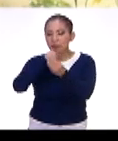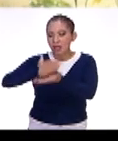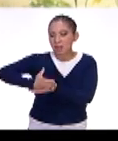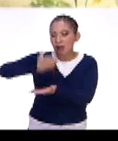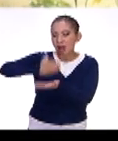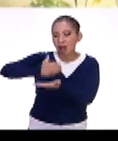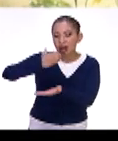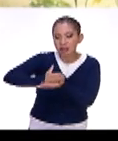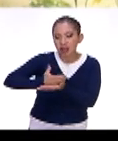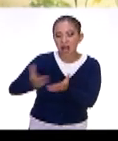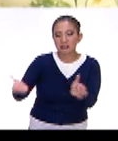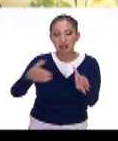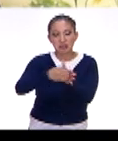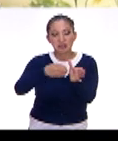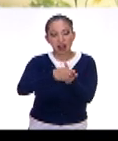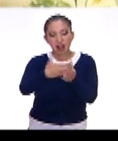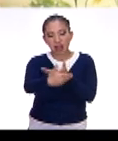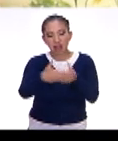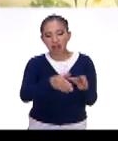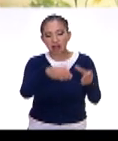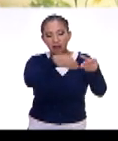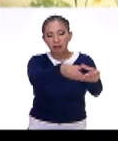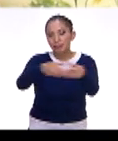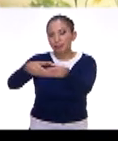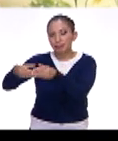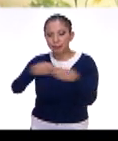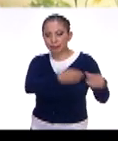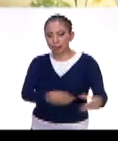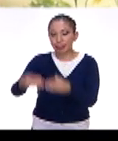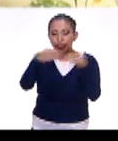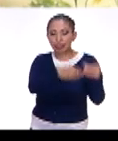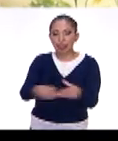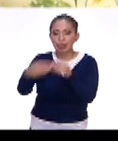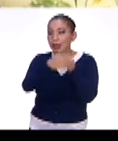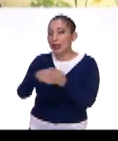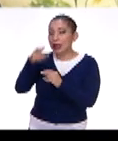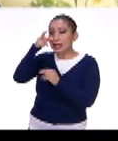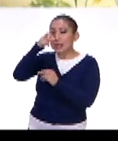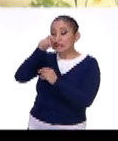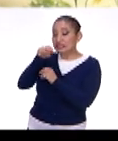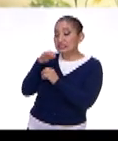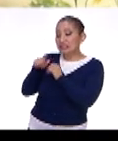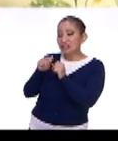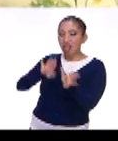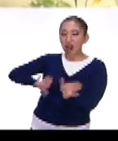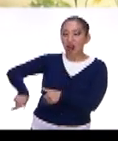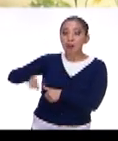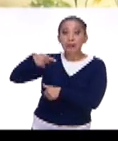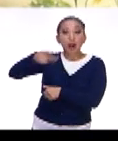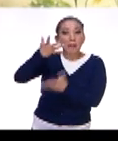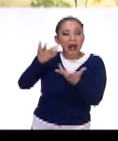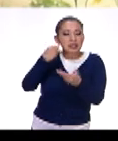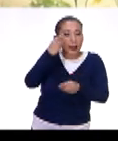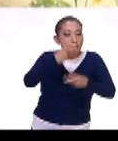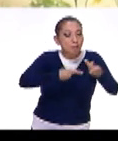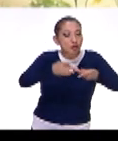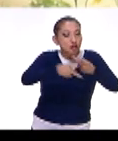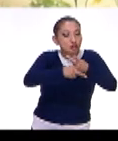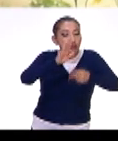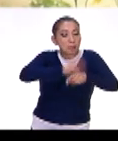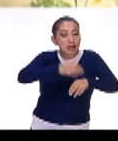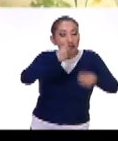empacados, la producción industrial, y los insectos un poco quedan atrás. Pero para poder producir y producir más